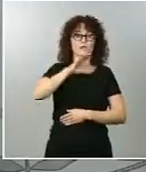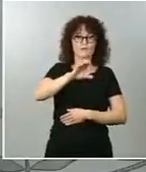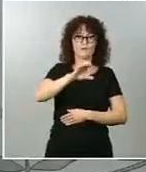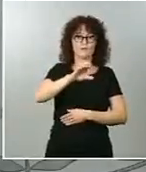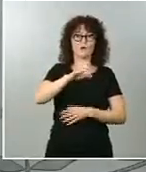Nadal. Gracias.